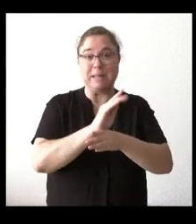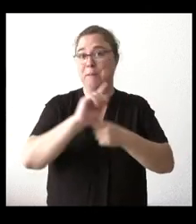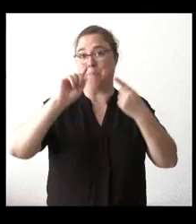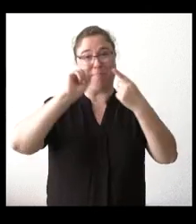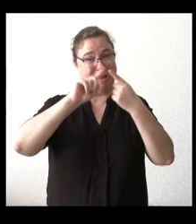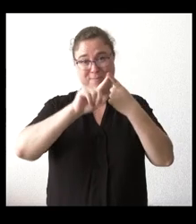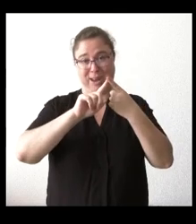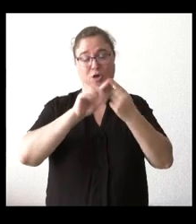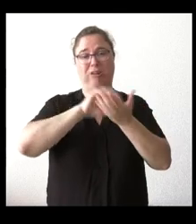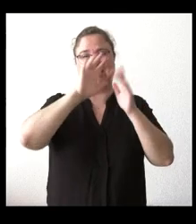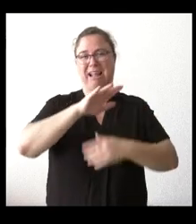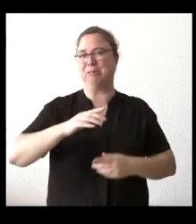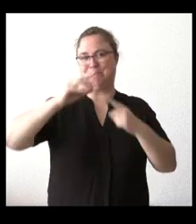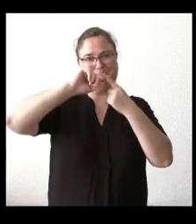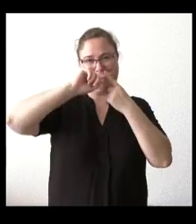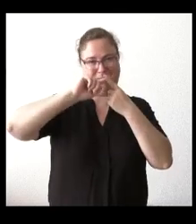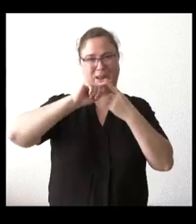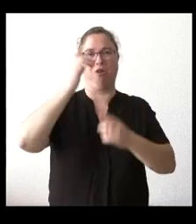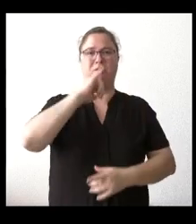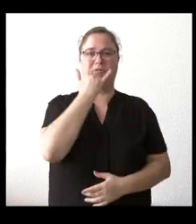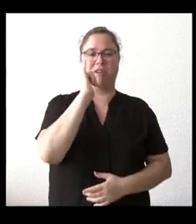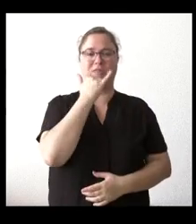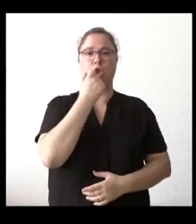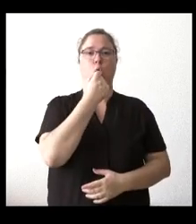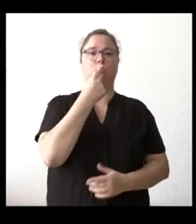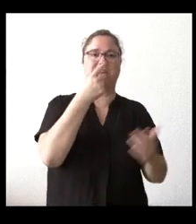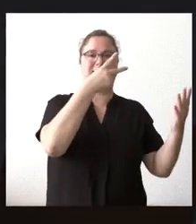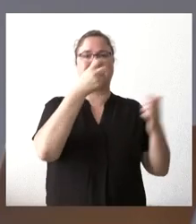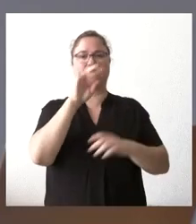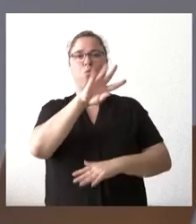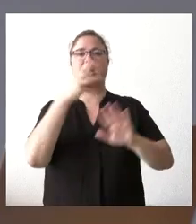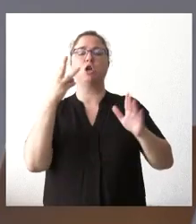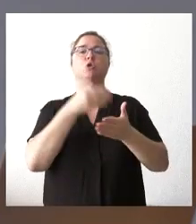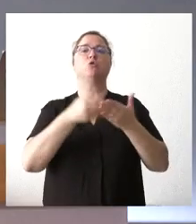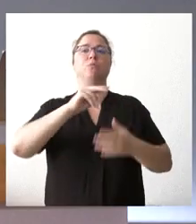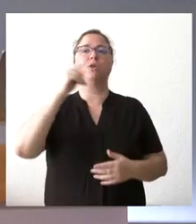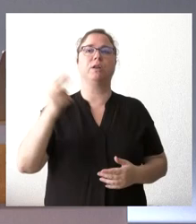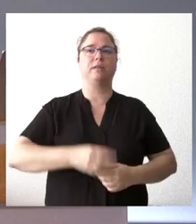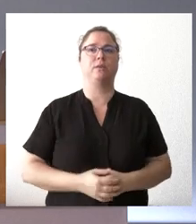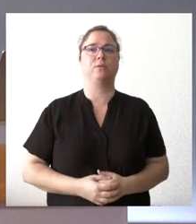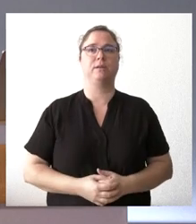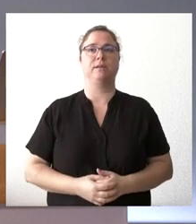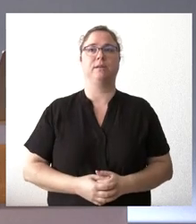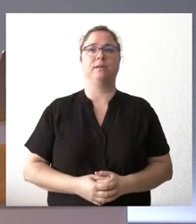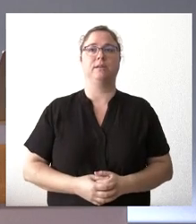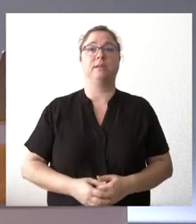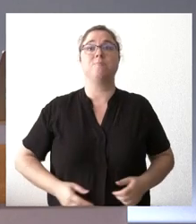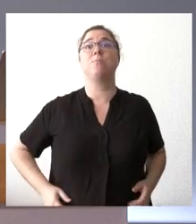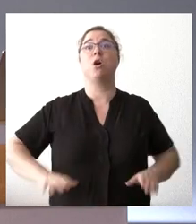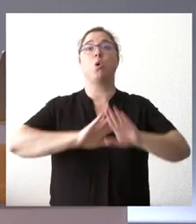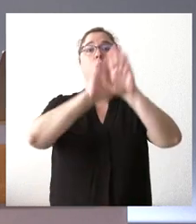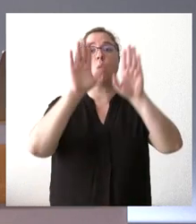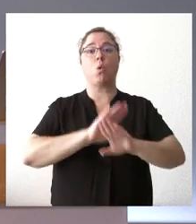de euros. No sé cómo puede evaluar o valorar estos datos. Gracias. Pues quizá la última pregunta. Como no es competencia del